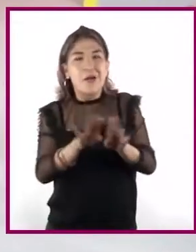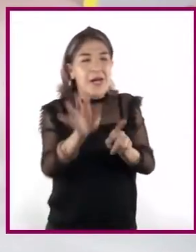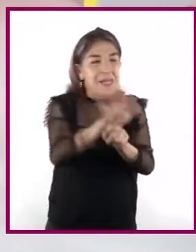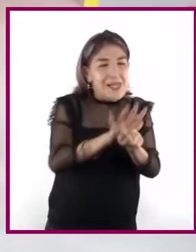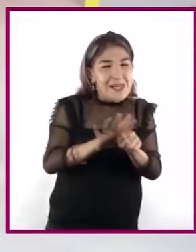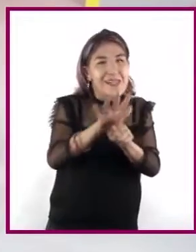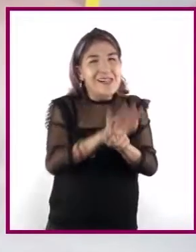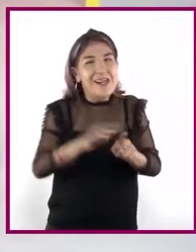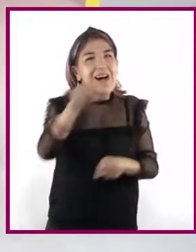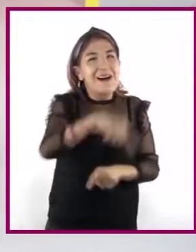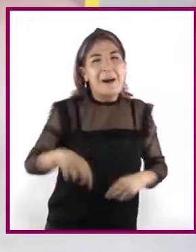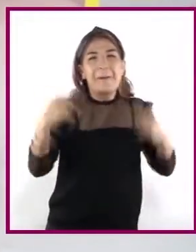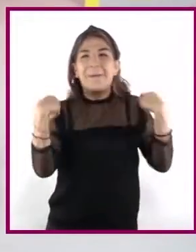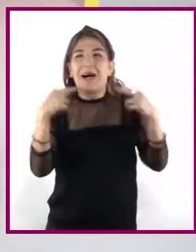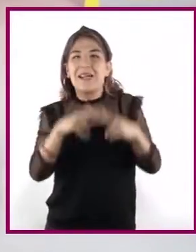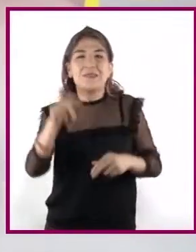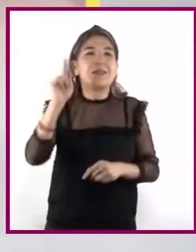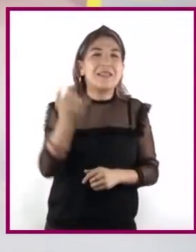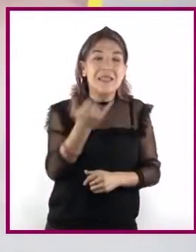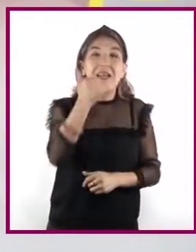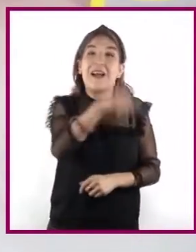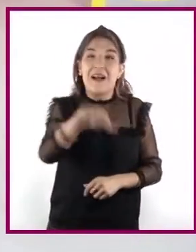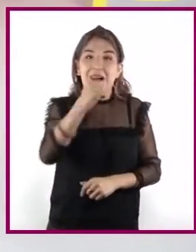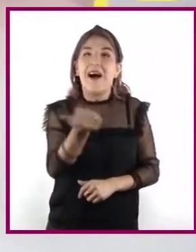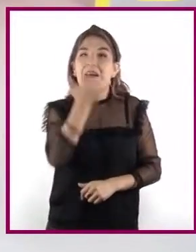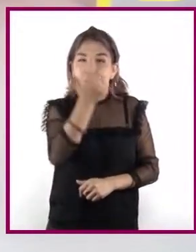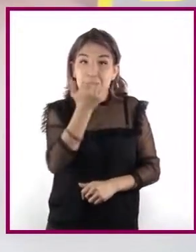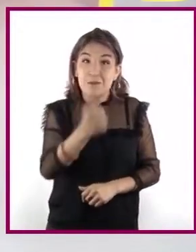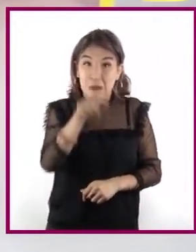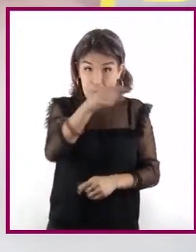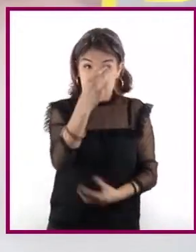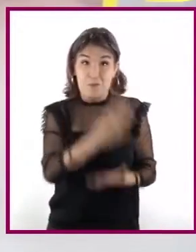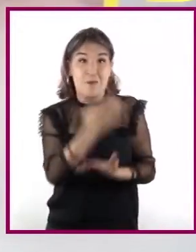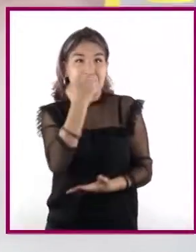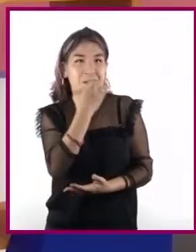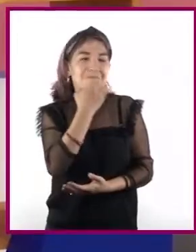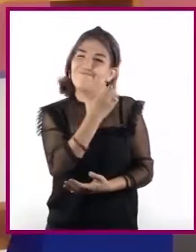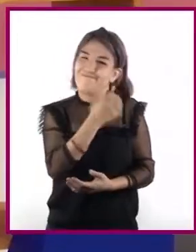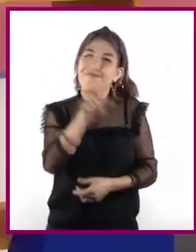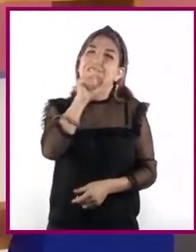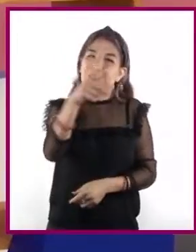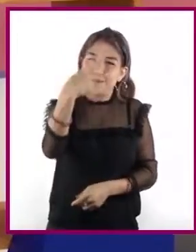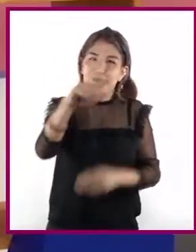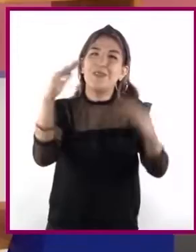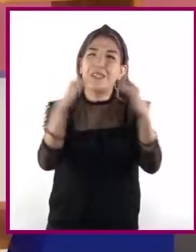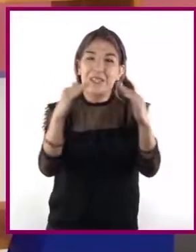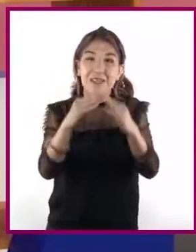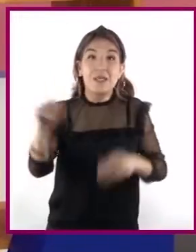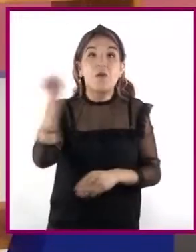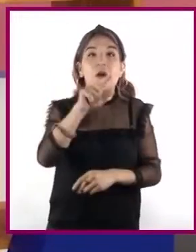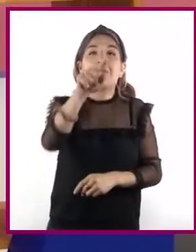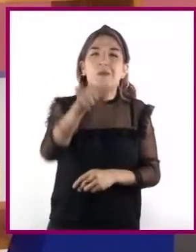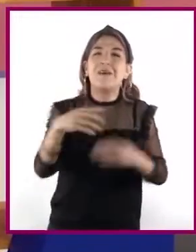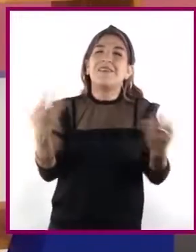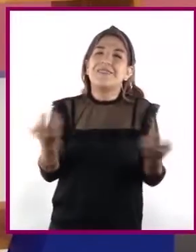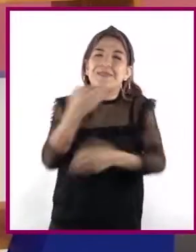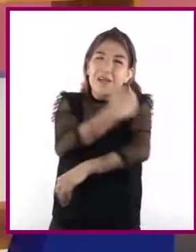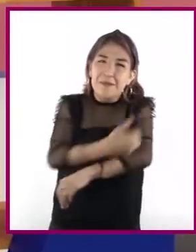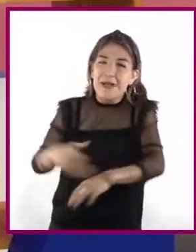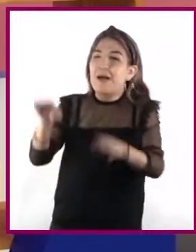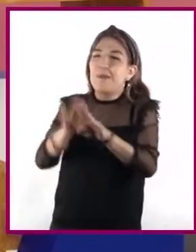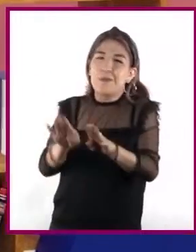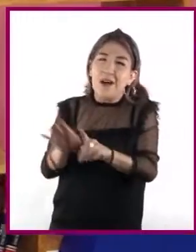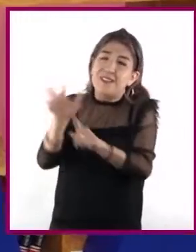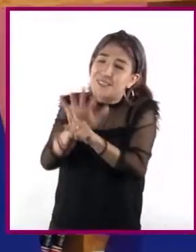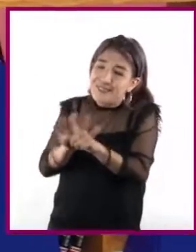profesores. Pero no solamente en la escuela, también en casa. Por ejemplo, cuando han tenido que convencer a su familia para